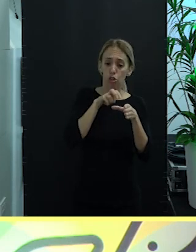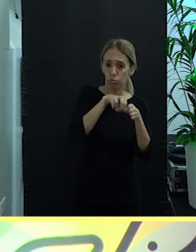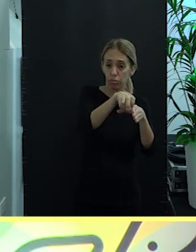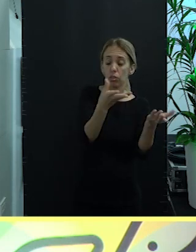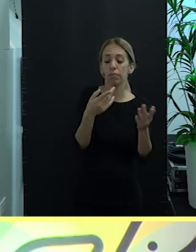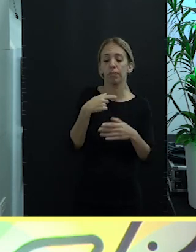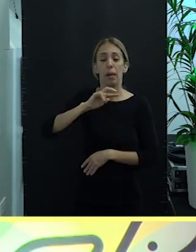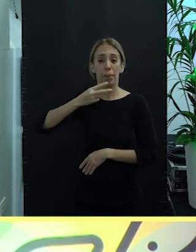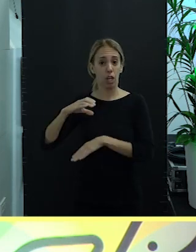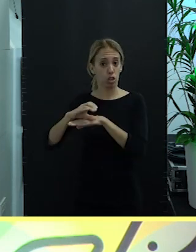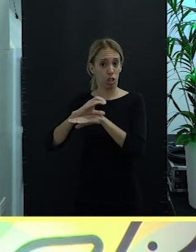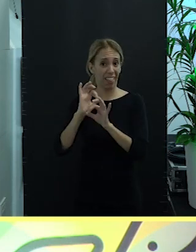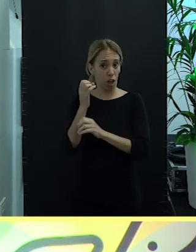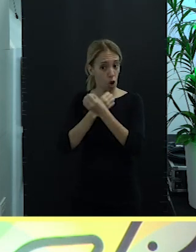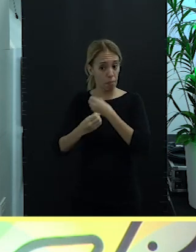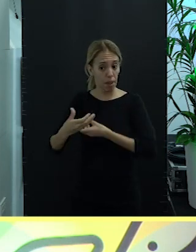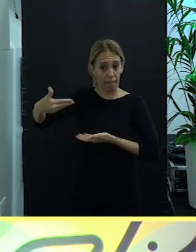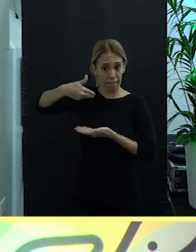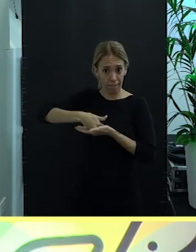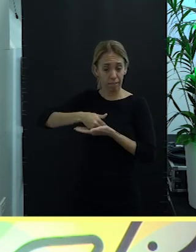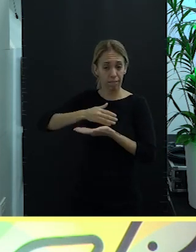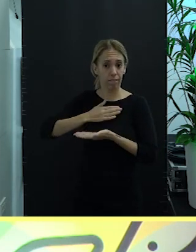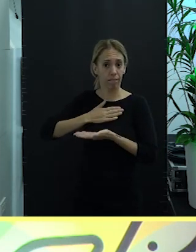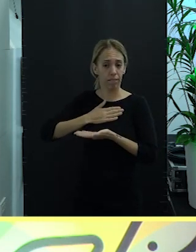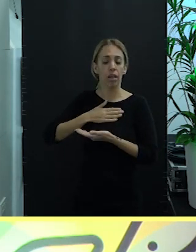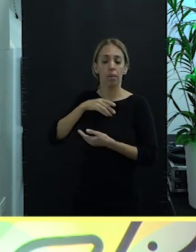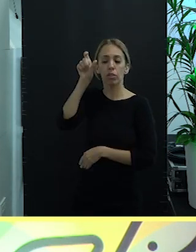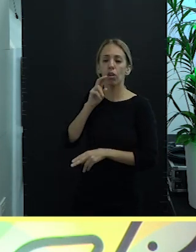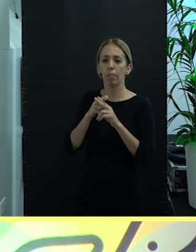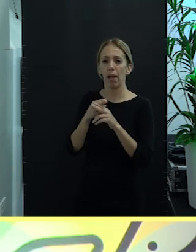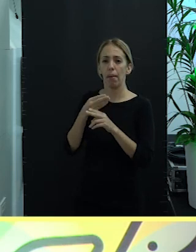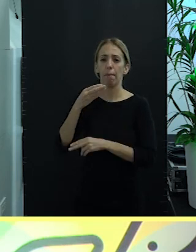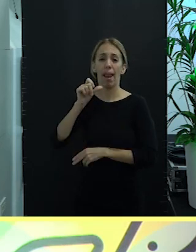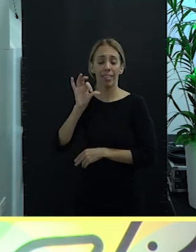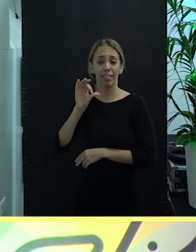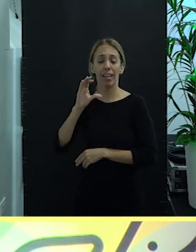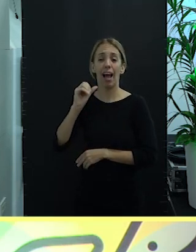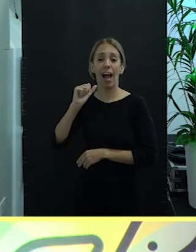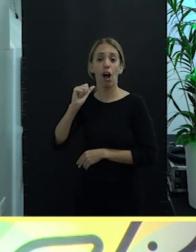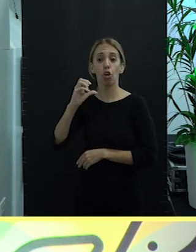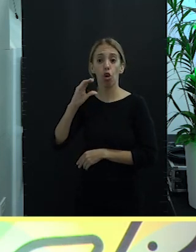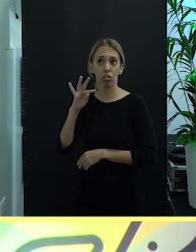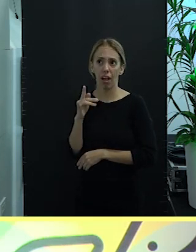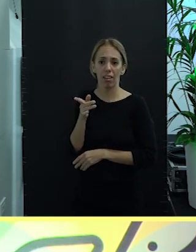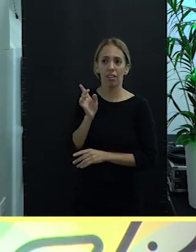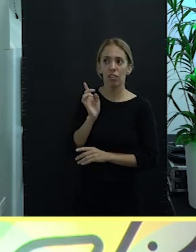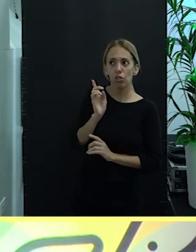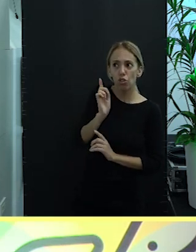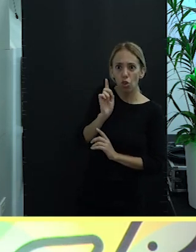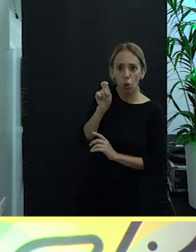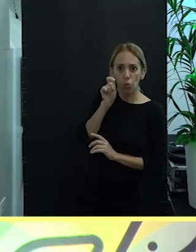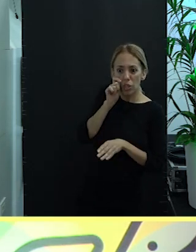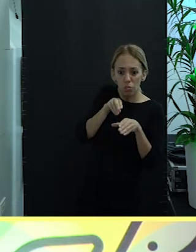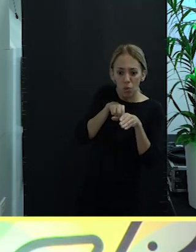a la Viceconsejería de Economía, a don Blas, o Costa, que éramos más que crucero y turismo costero.